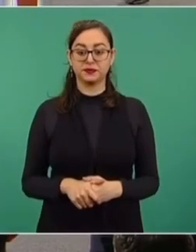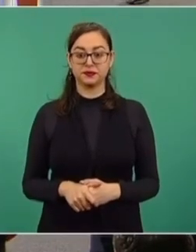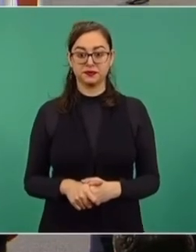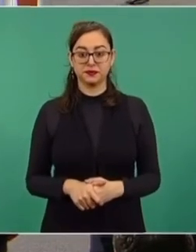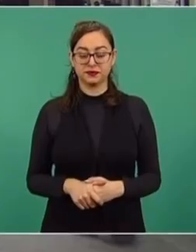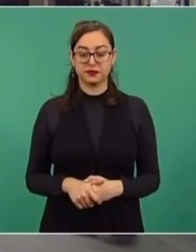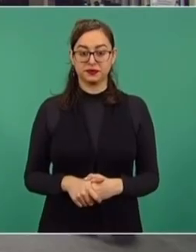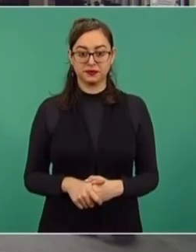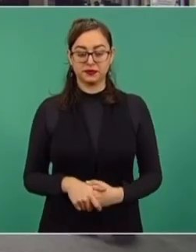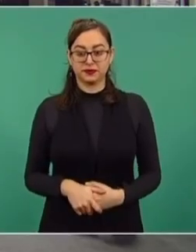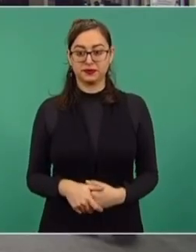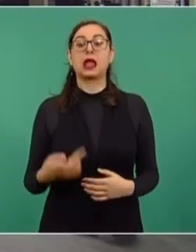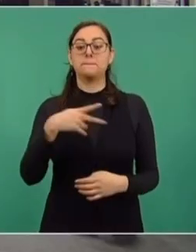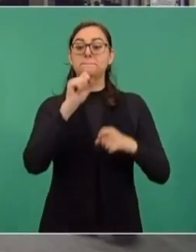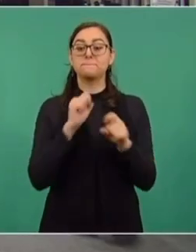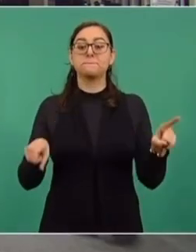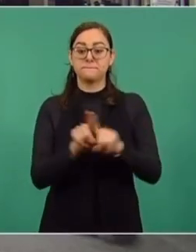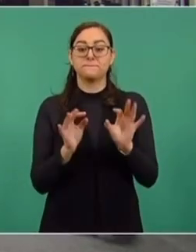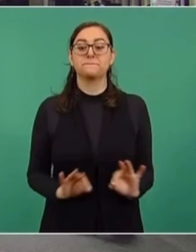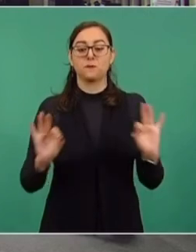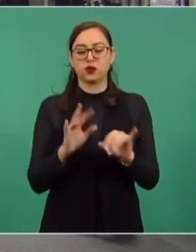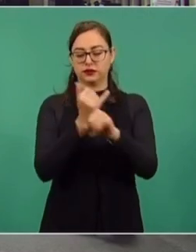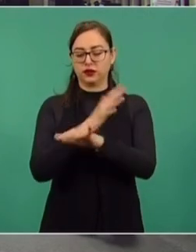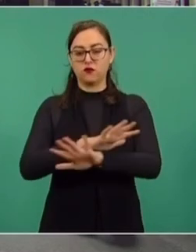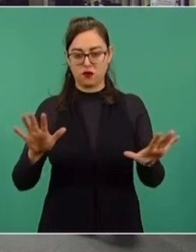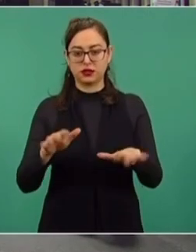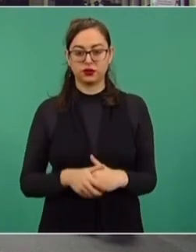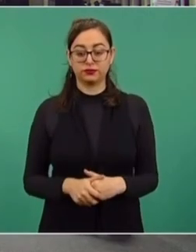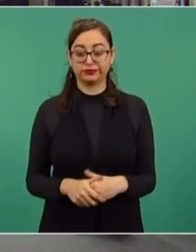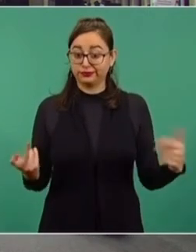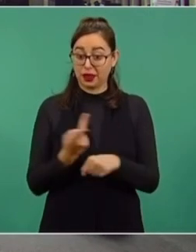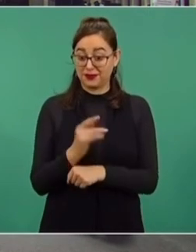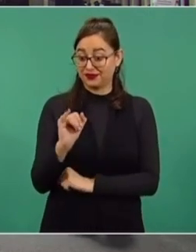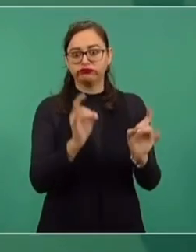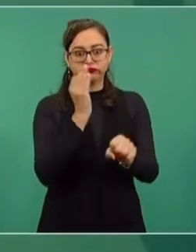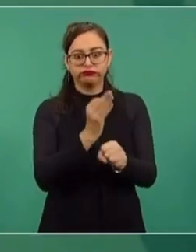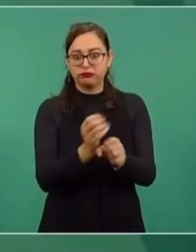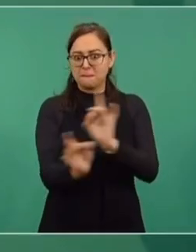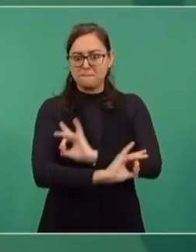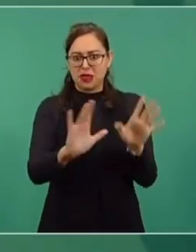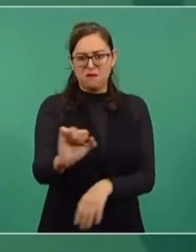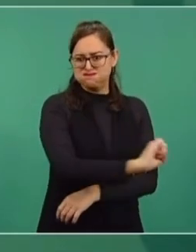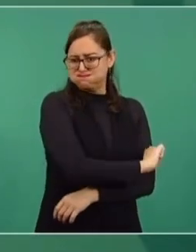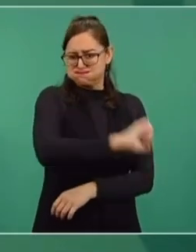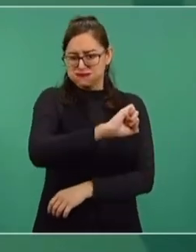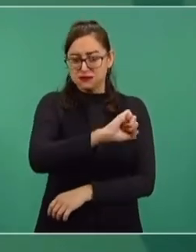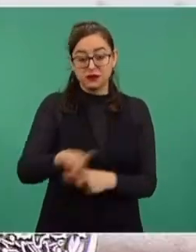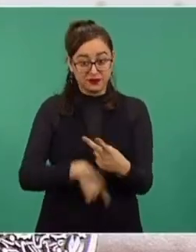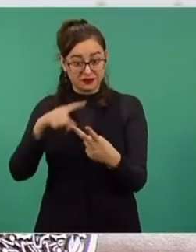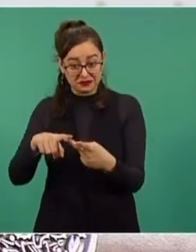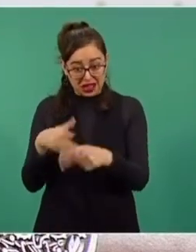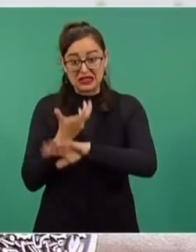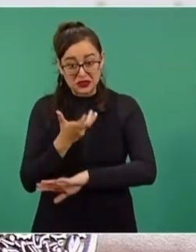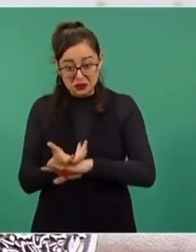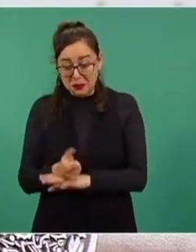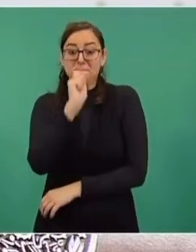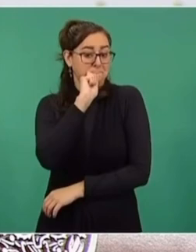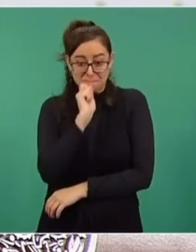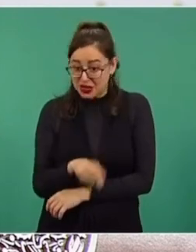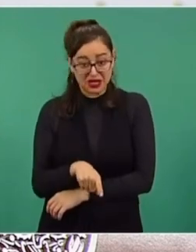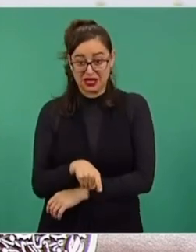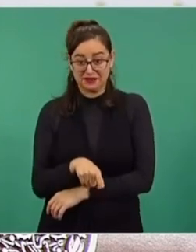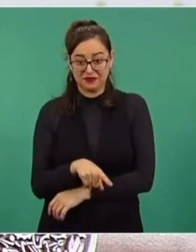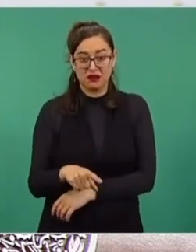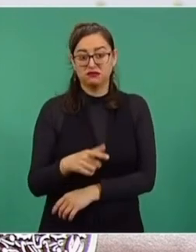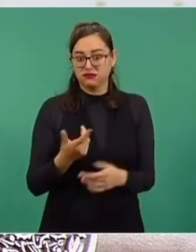también es importante informar que el fenómeno de inflación es mundial. La inflación en Estados Unidos está muy